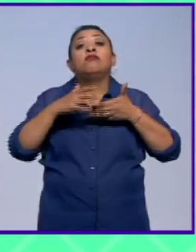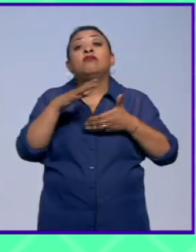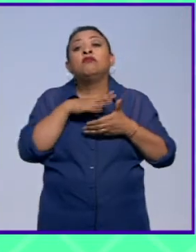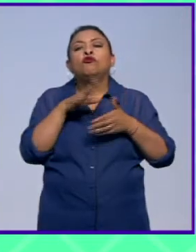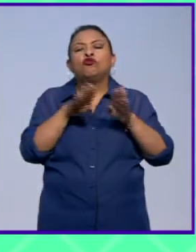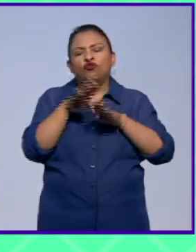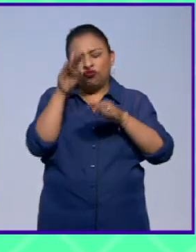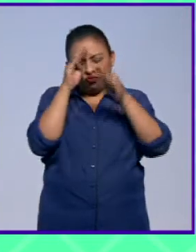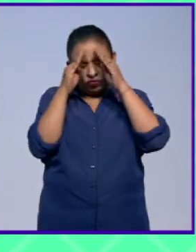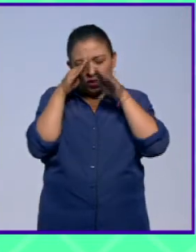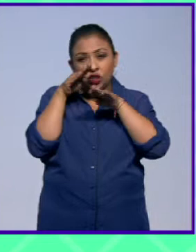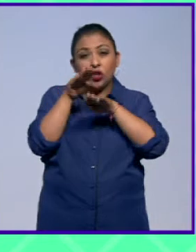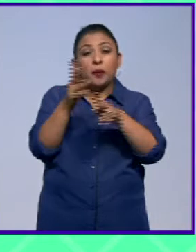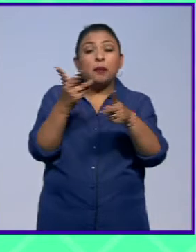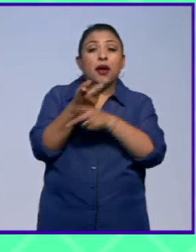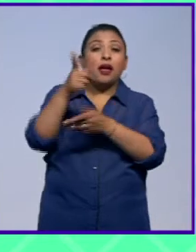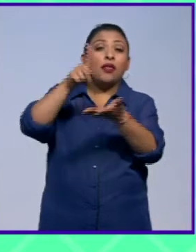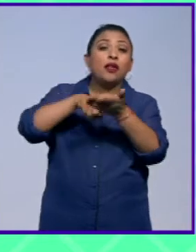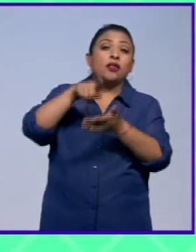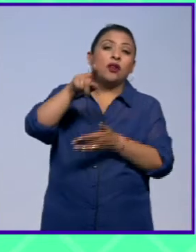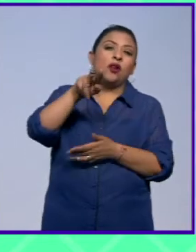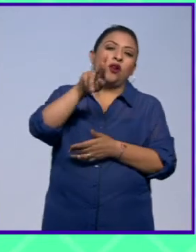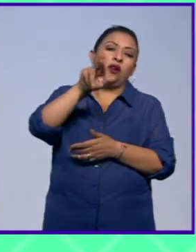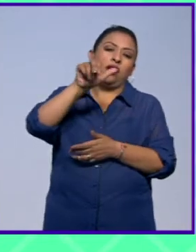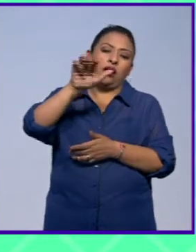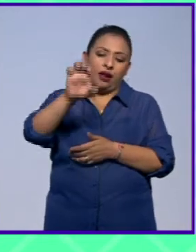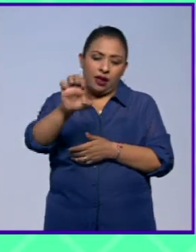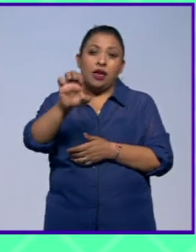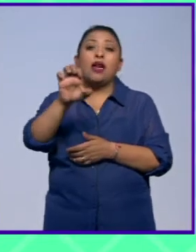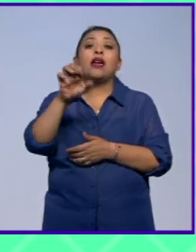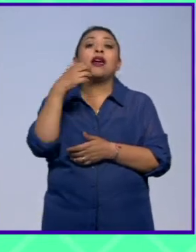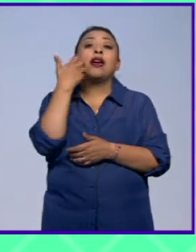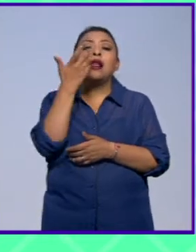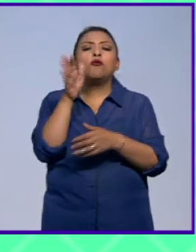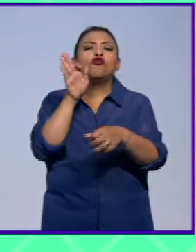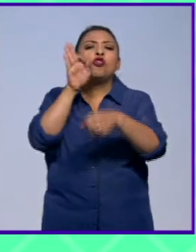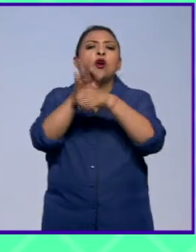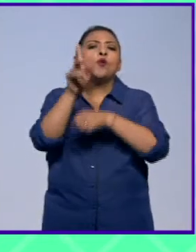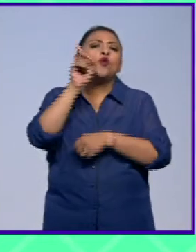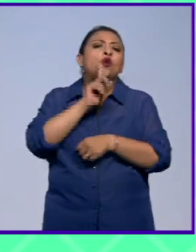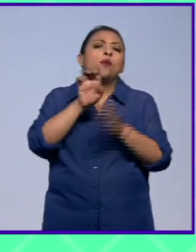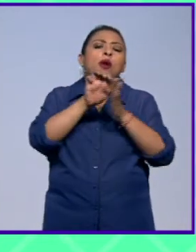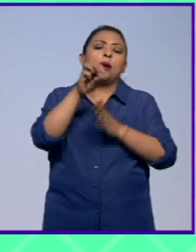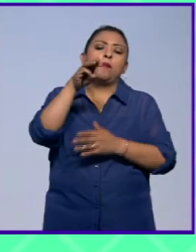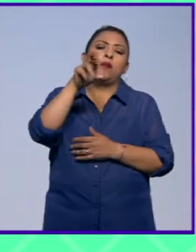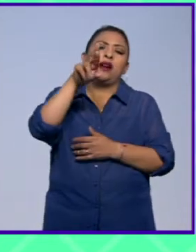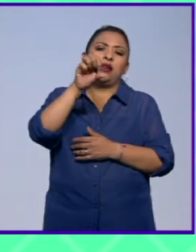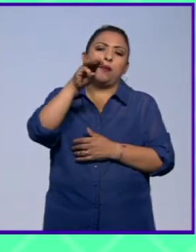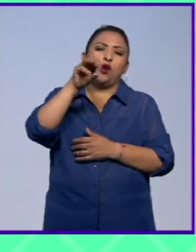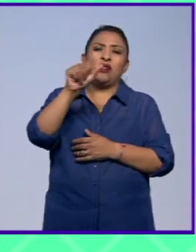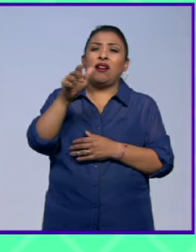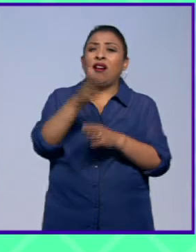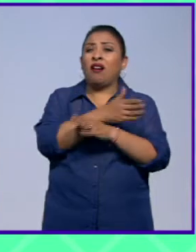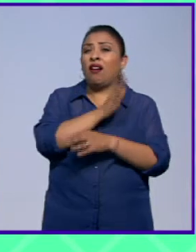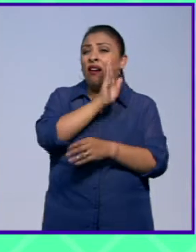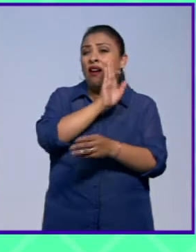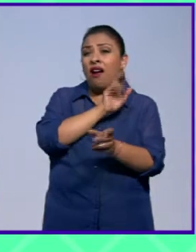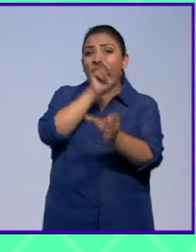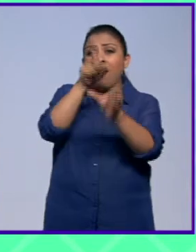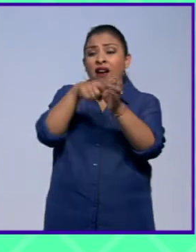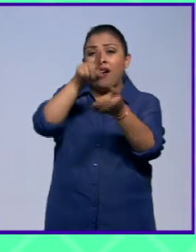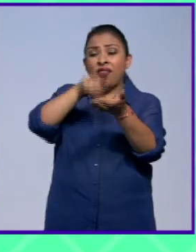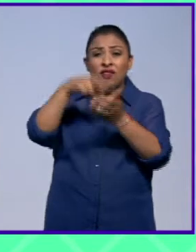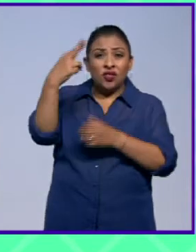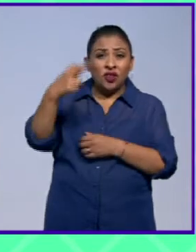una reflexión sobre lo que sucede en la RAI también tratando de reivindicar a mujeres como María Molinar que nunca fue aceptada en la Real